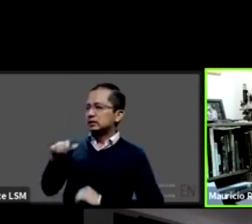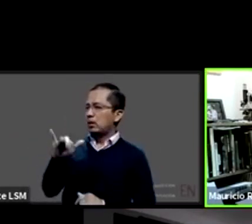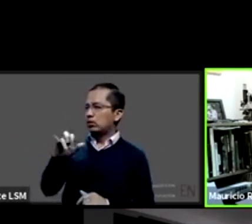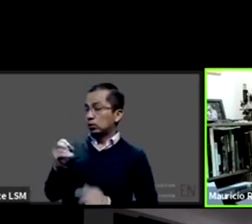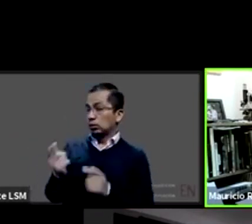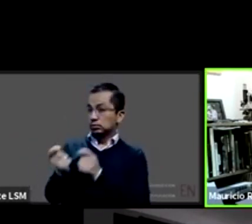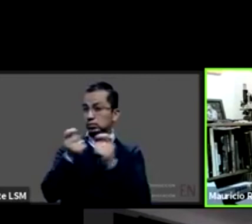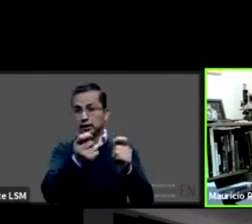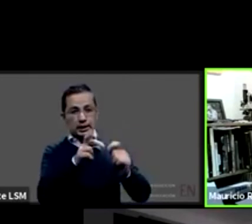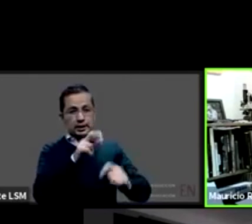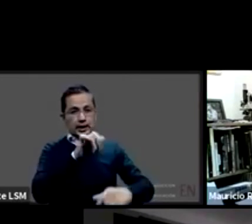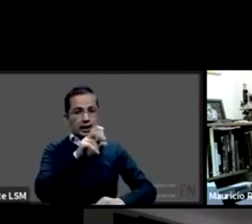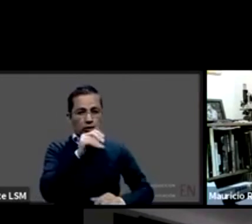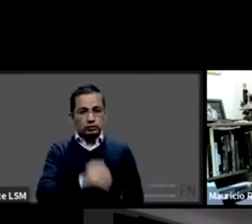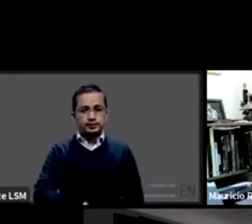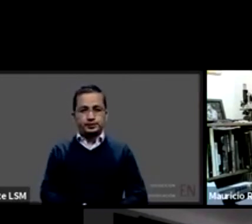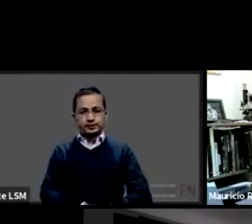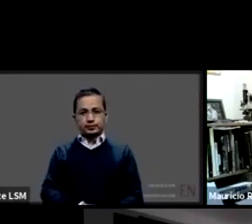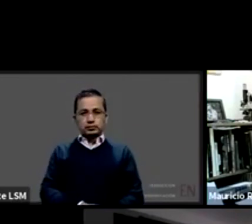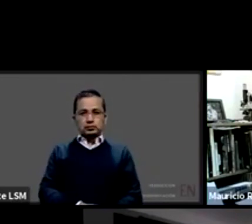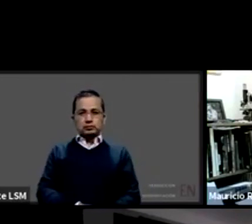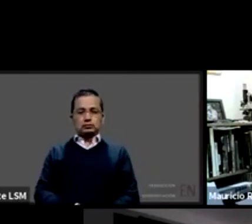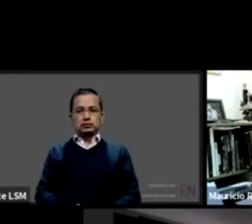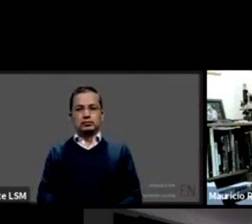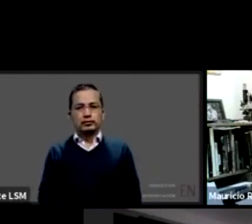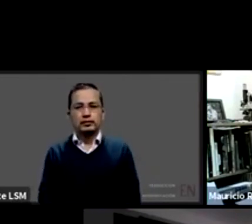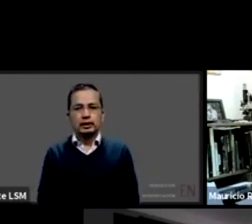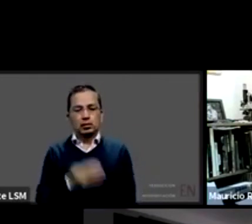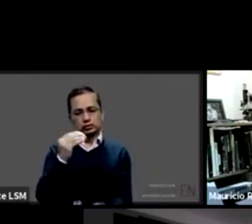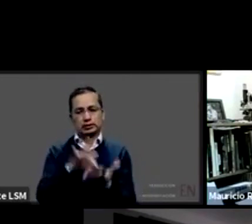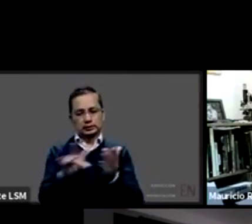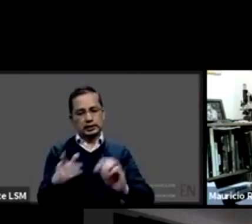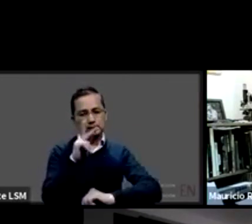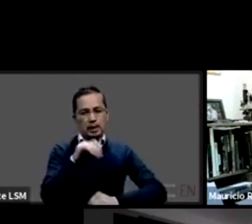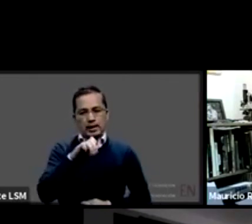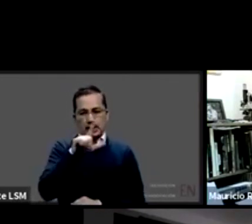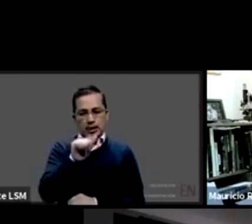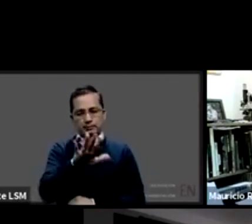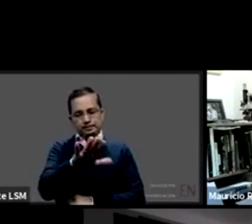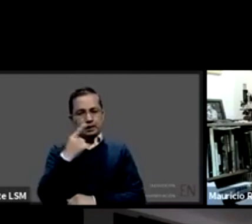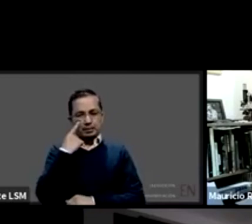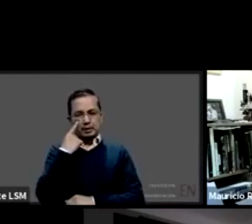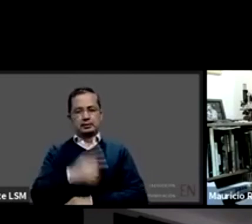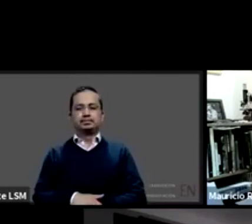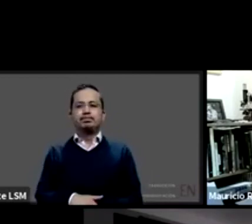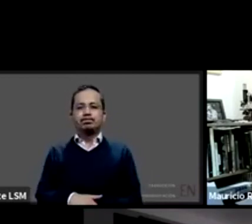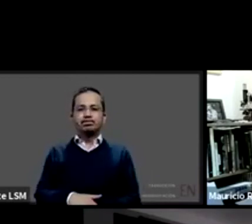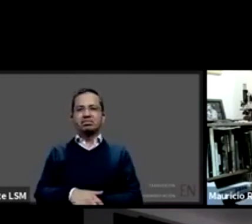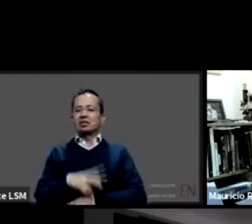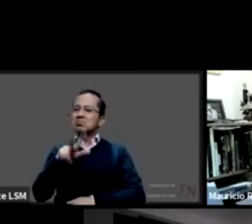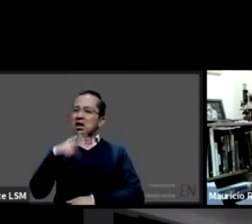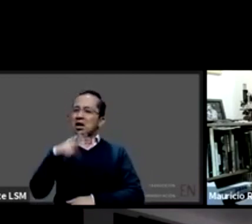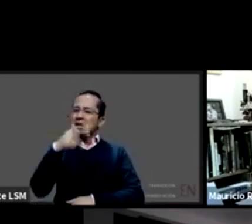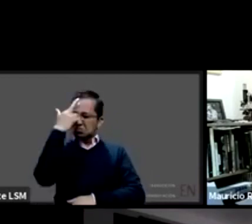muchas gracias pamela mira definitivamente creo que bueno a mí la verdad es que